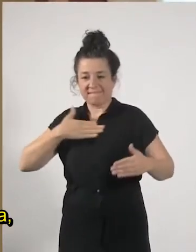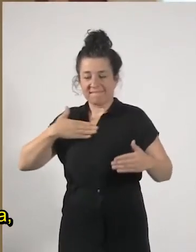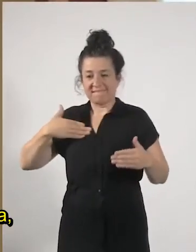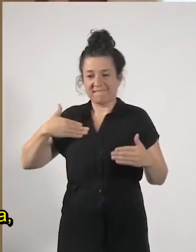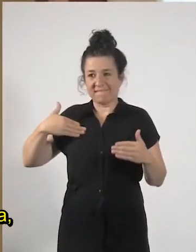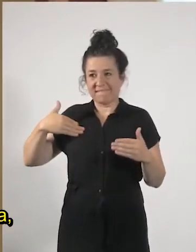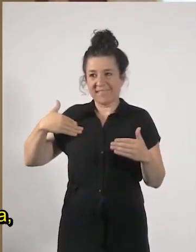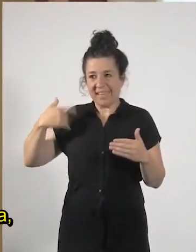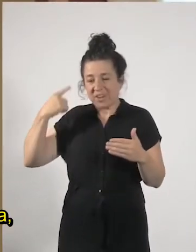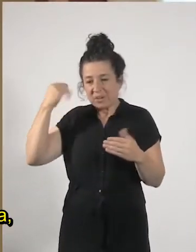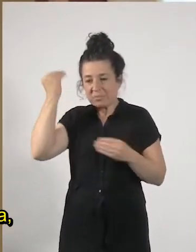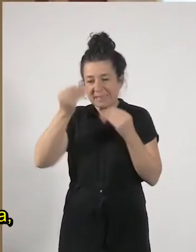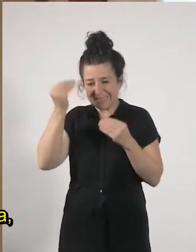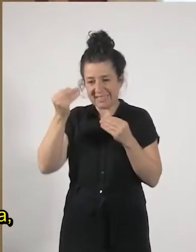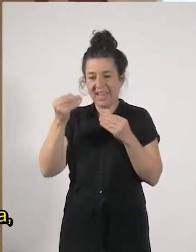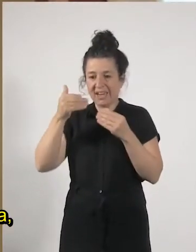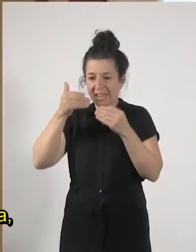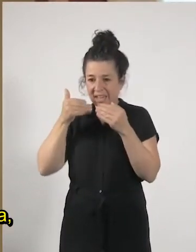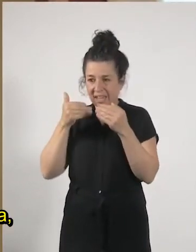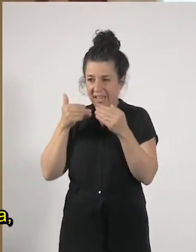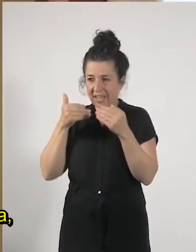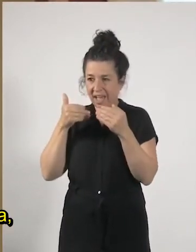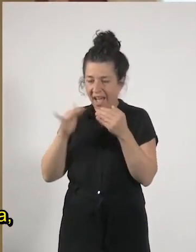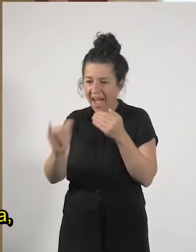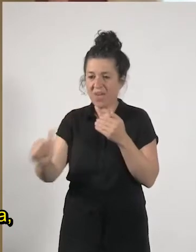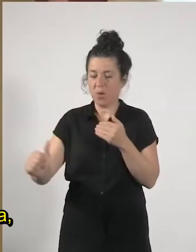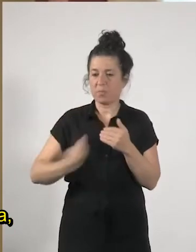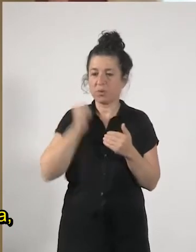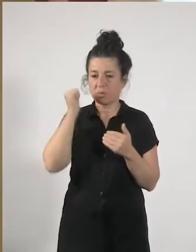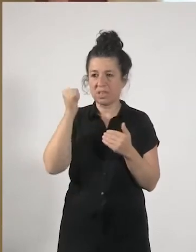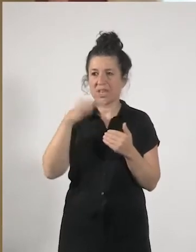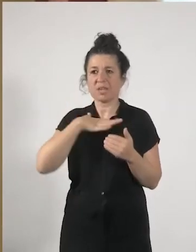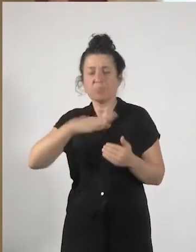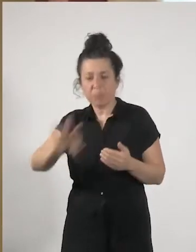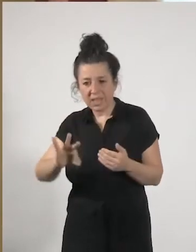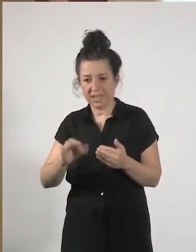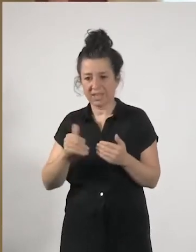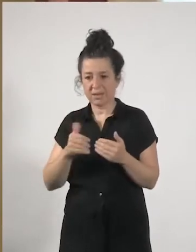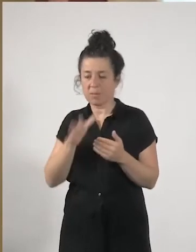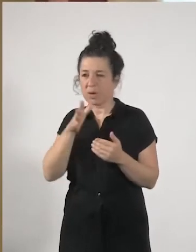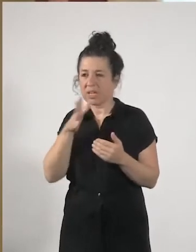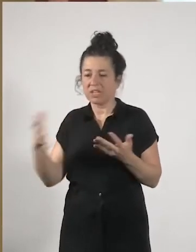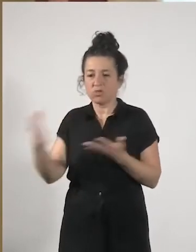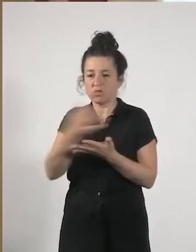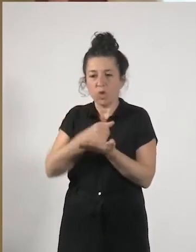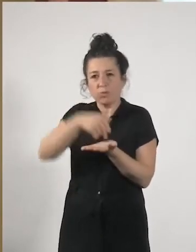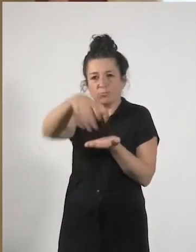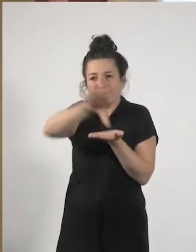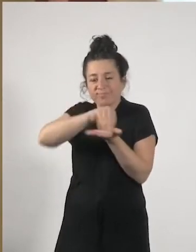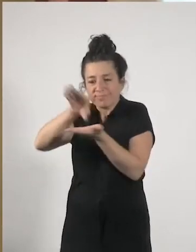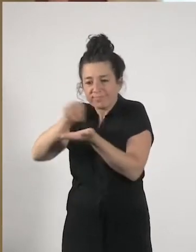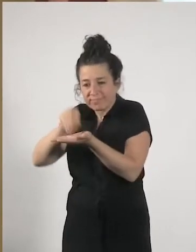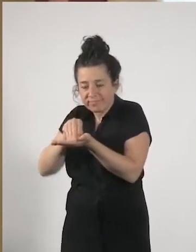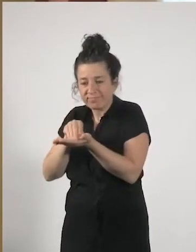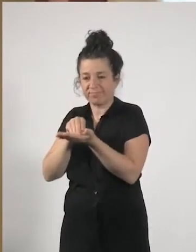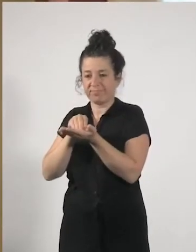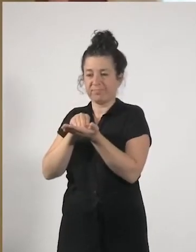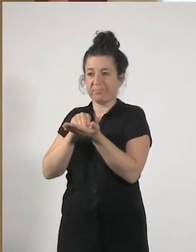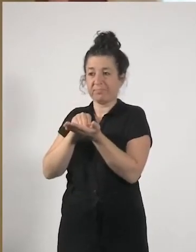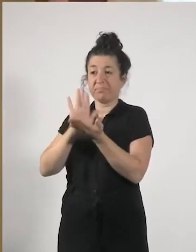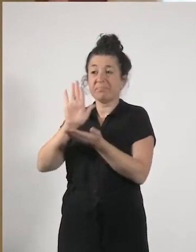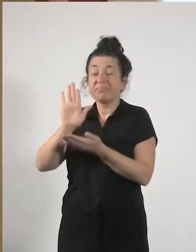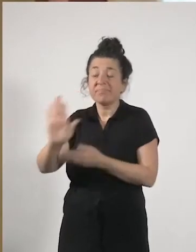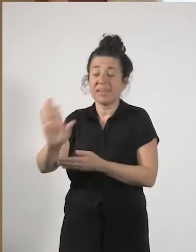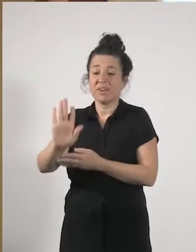realmente hemos tomado nota y sin embargo las medidas que vamos viendo que se van